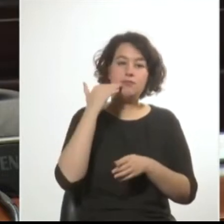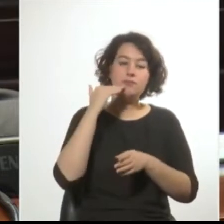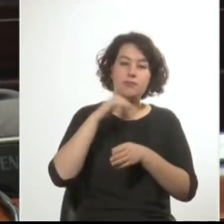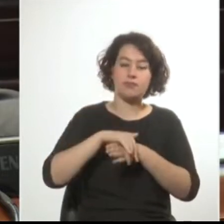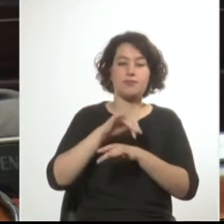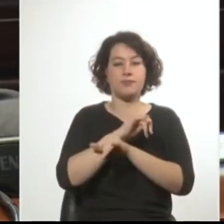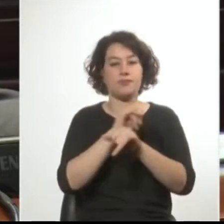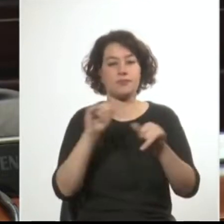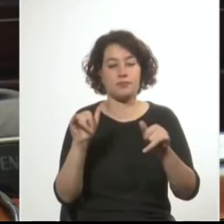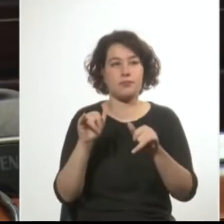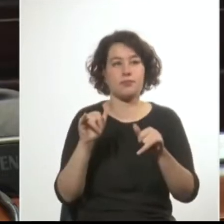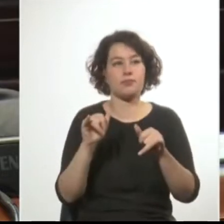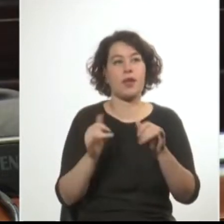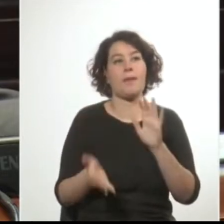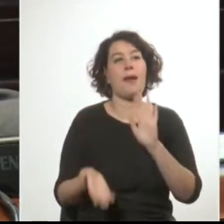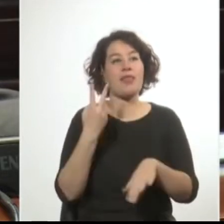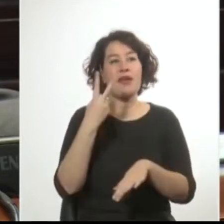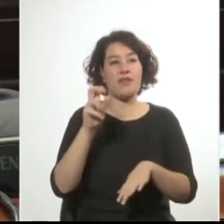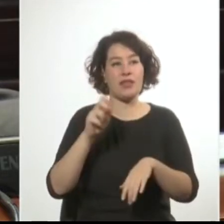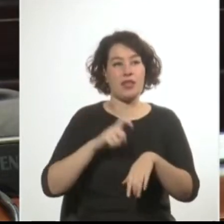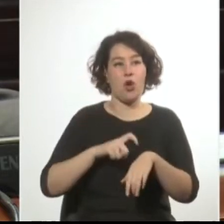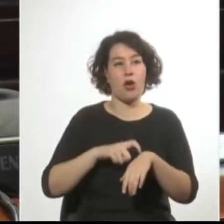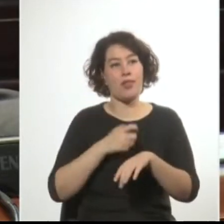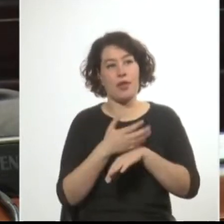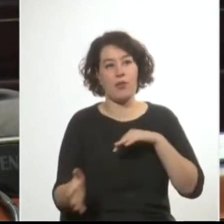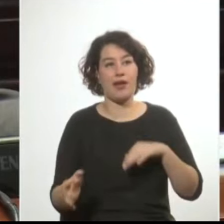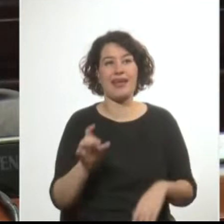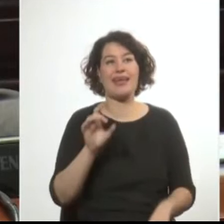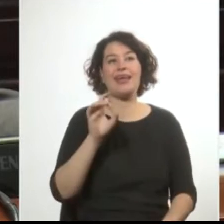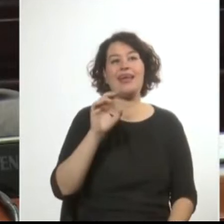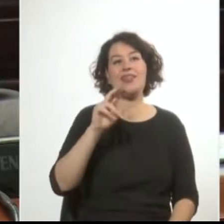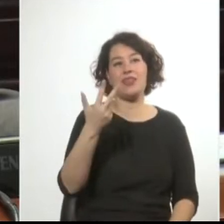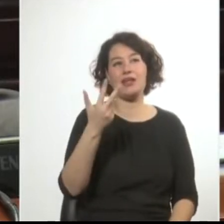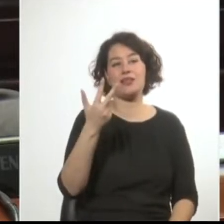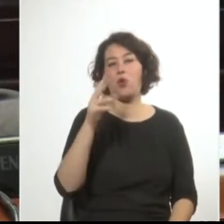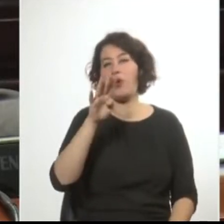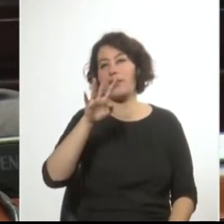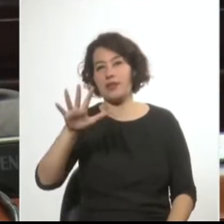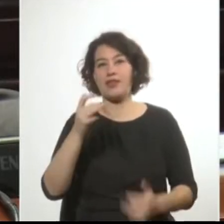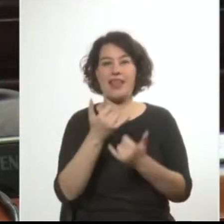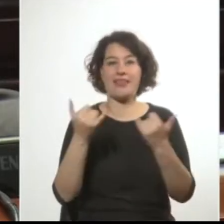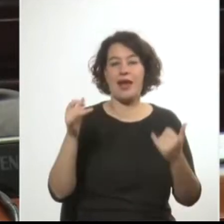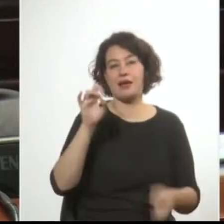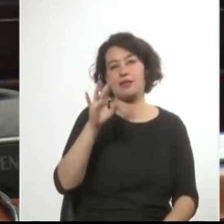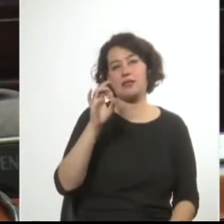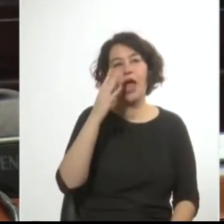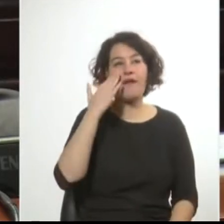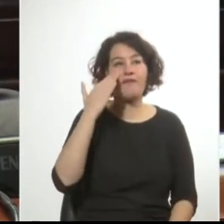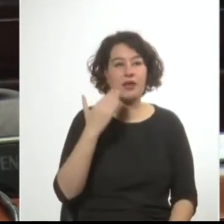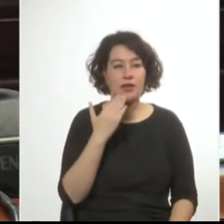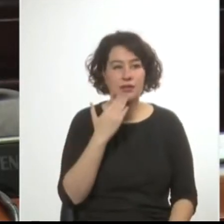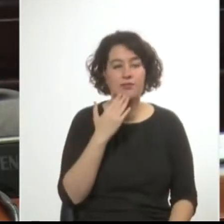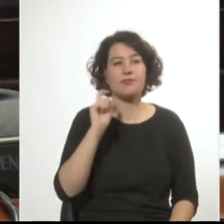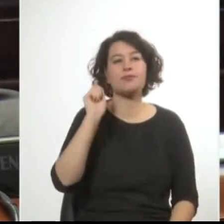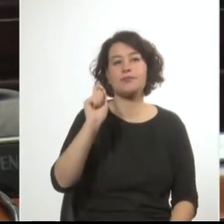finalizará más de 20 horas después, a las 15 y 45 del día 15 de abril y contó con